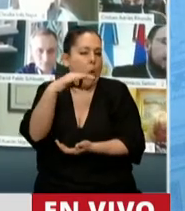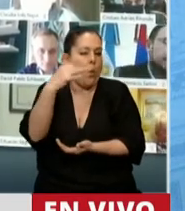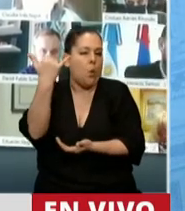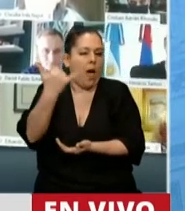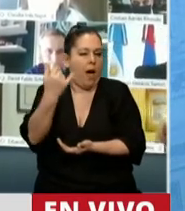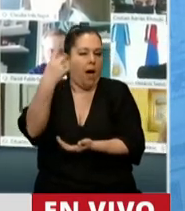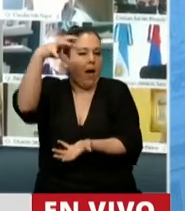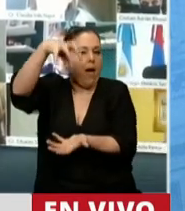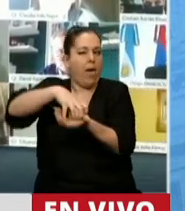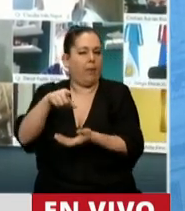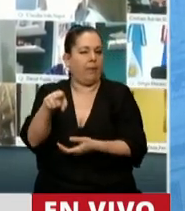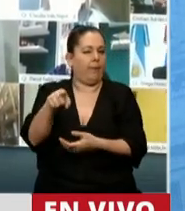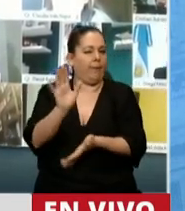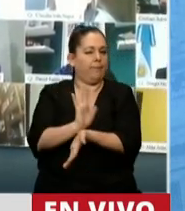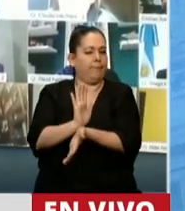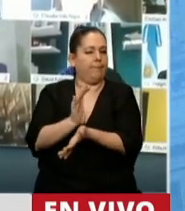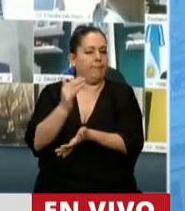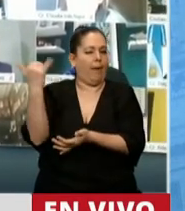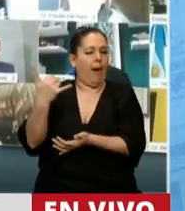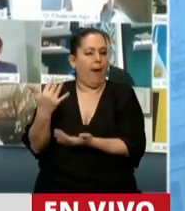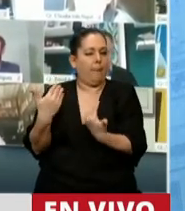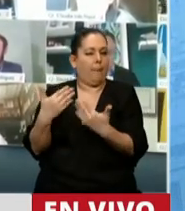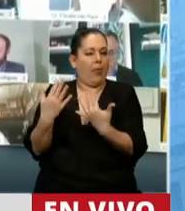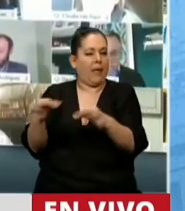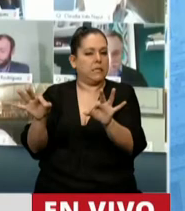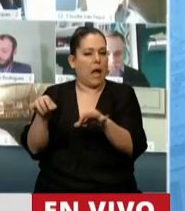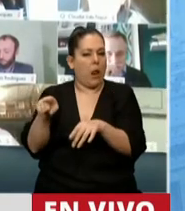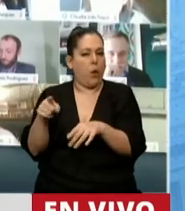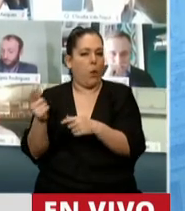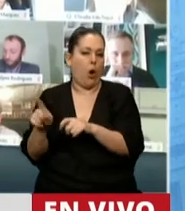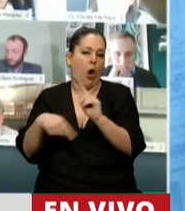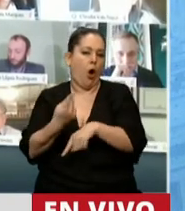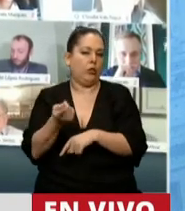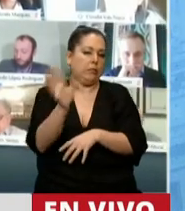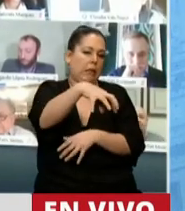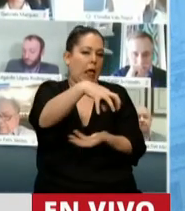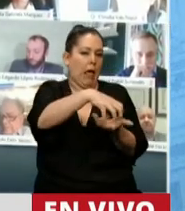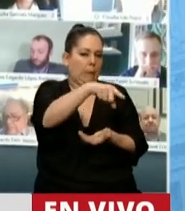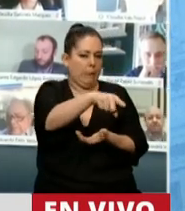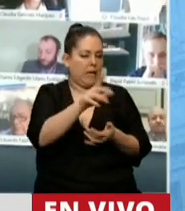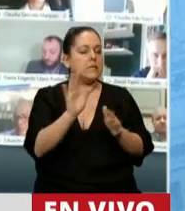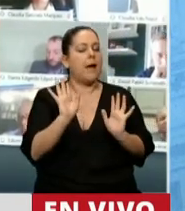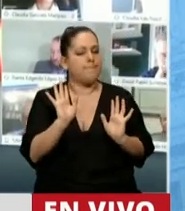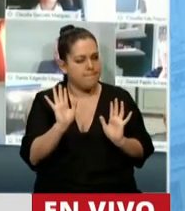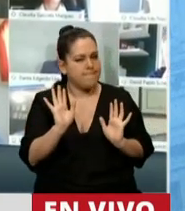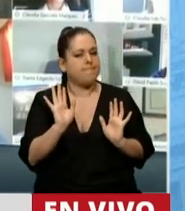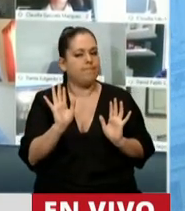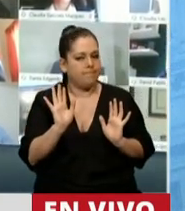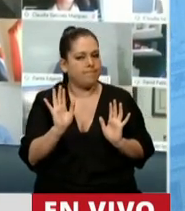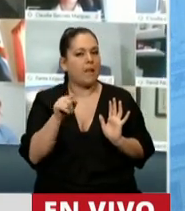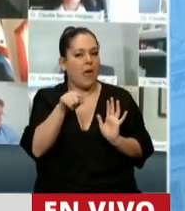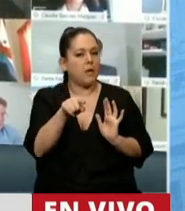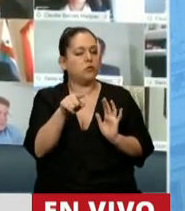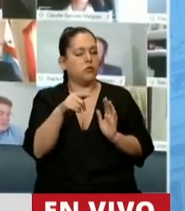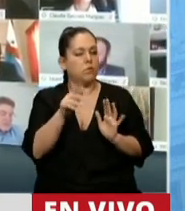cuyas características le pueden encajar en el futuro a otras si se repite esta modalidad. Y esto es tanto más